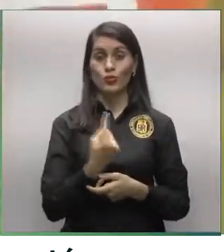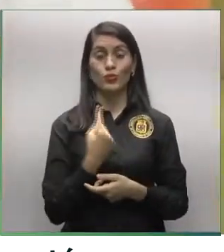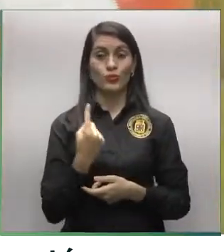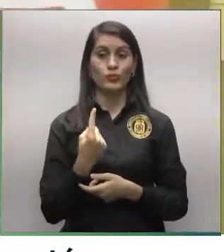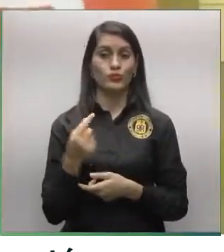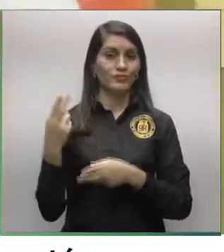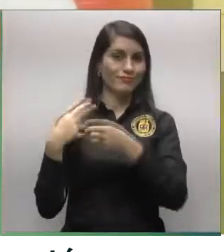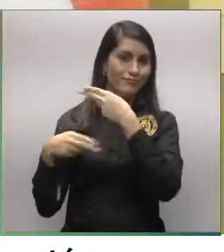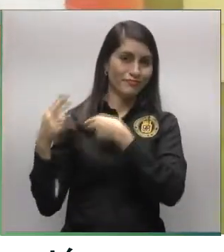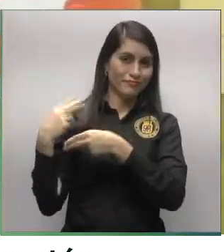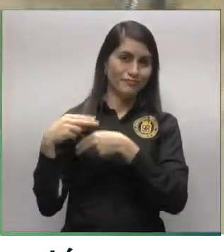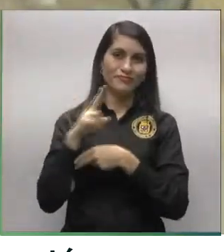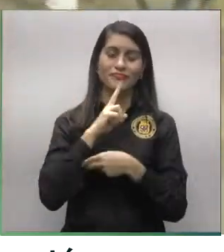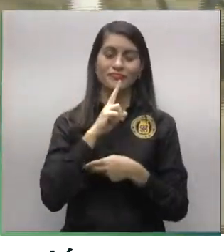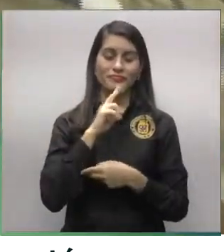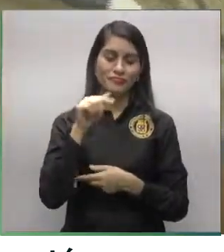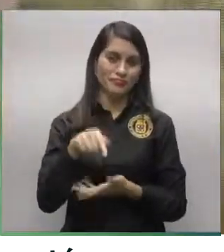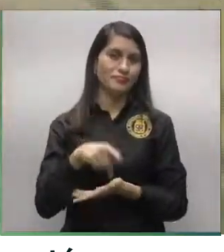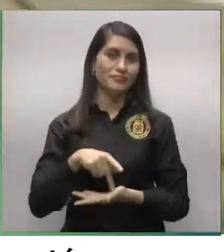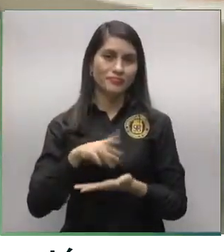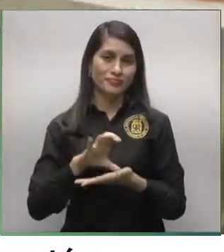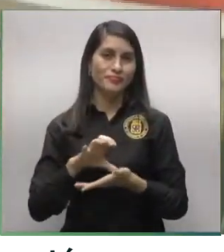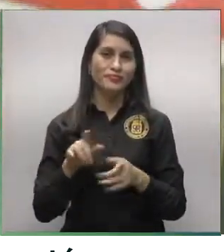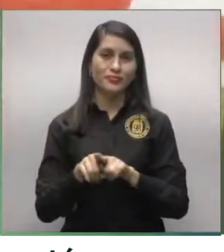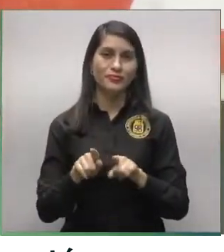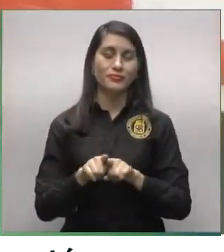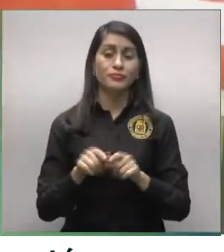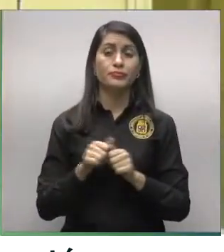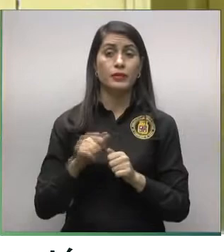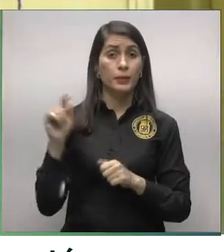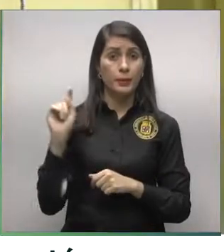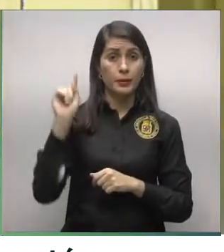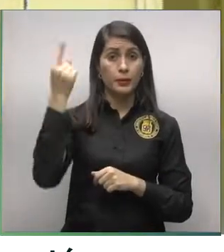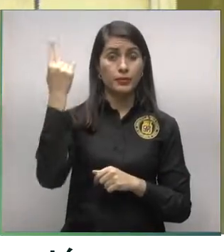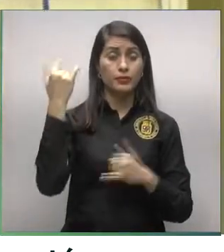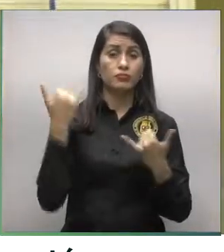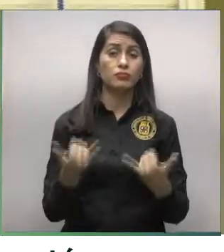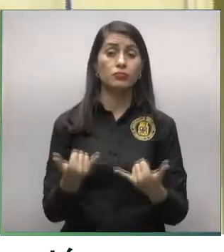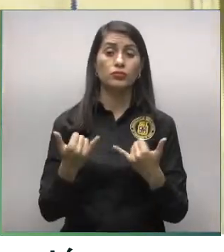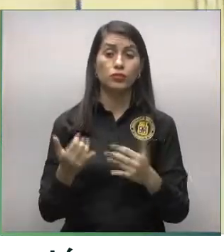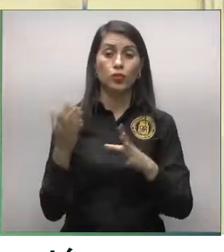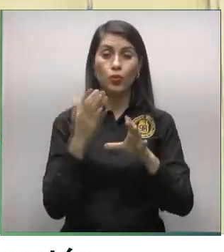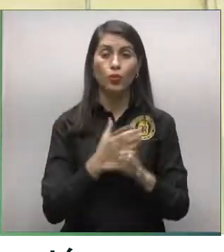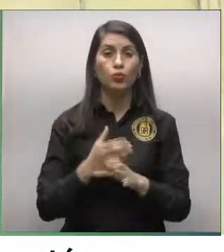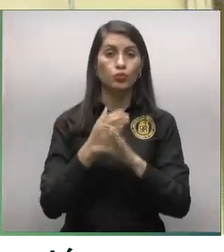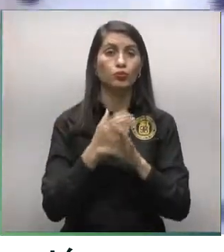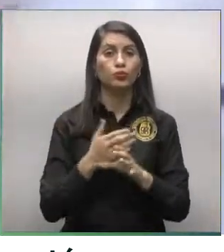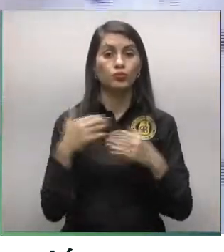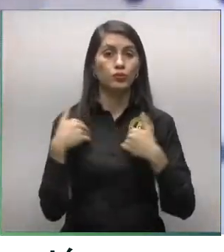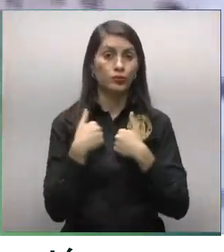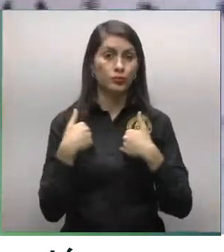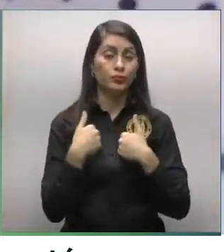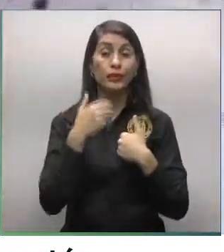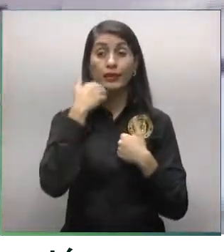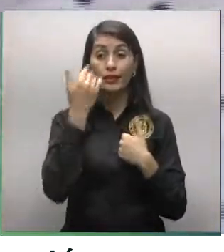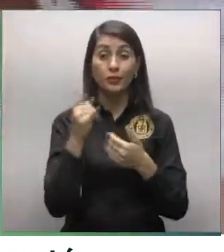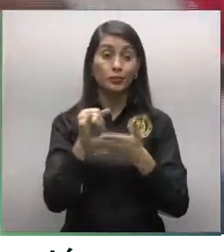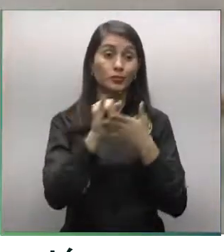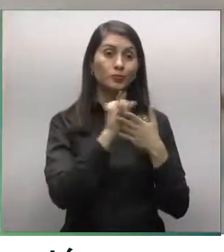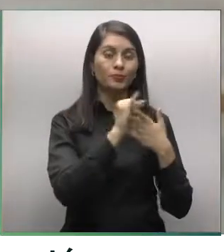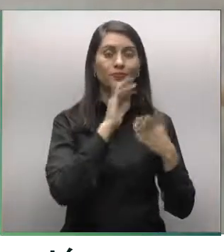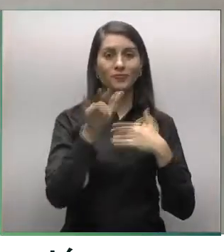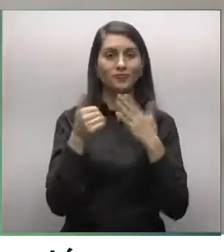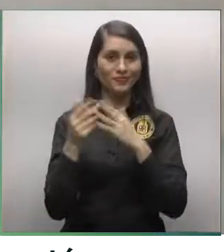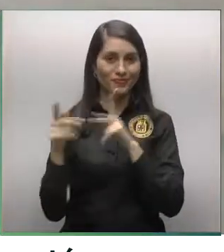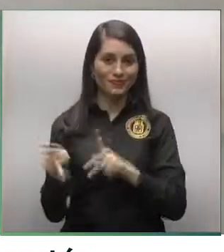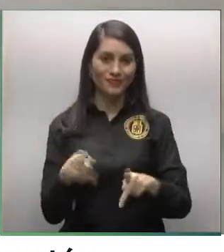y por ende de Puerto Cortés. Es el primero que existe, somos pioneros y le estamos invitando